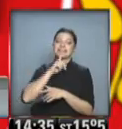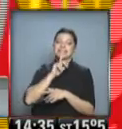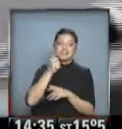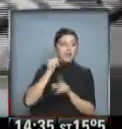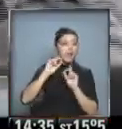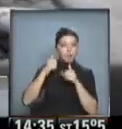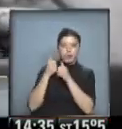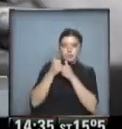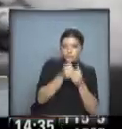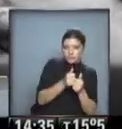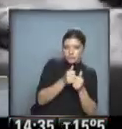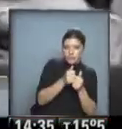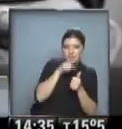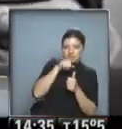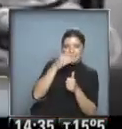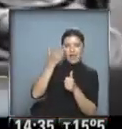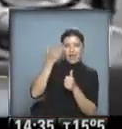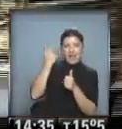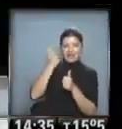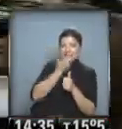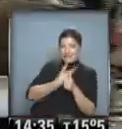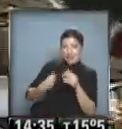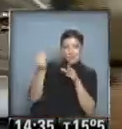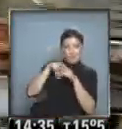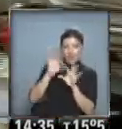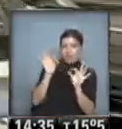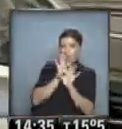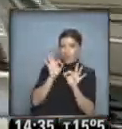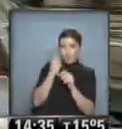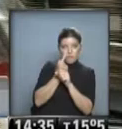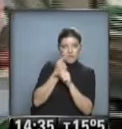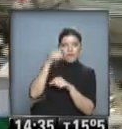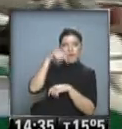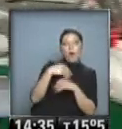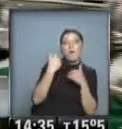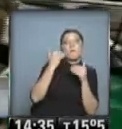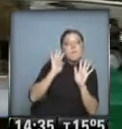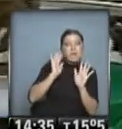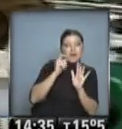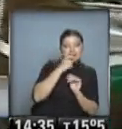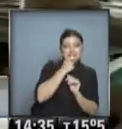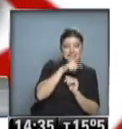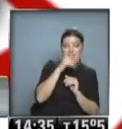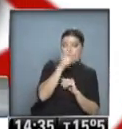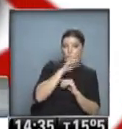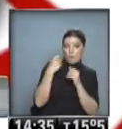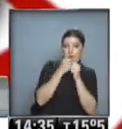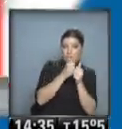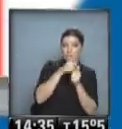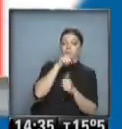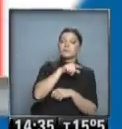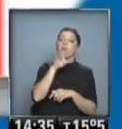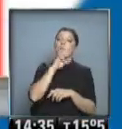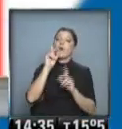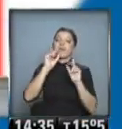a un gobierno desde los tiempos de Salvador Allende. La ex jefa del Estado es impulsada por los partidos socialista,